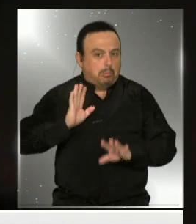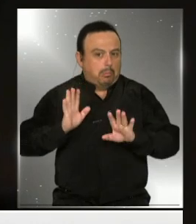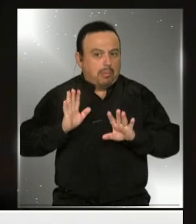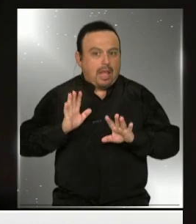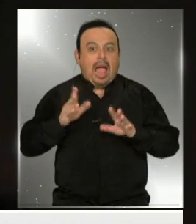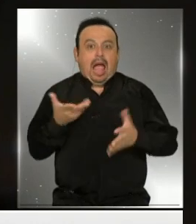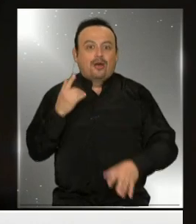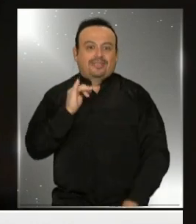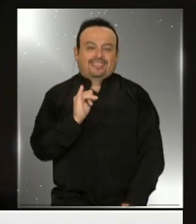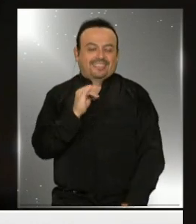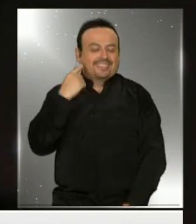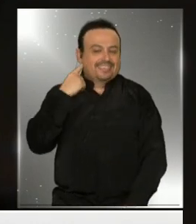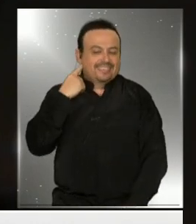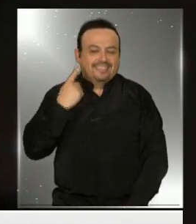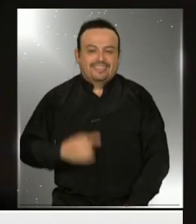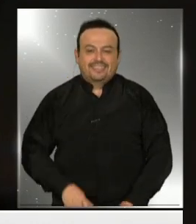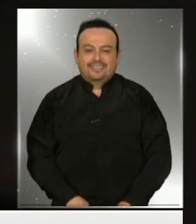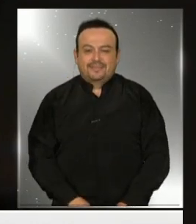¿Ya? Ahí sí, ahí sí.